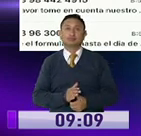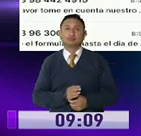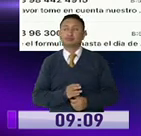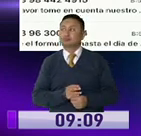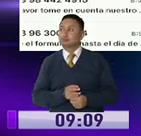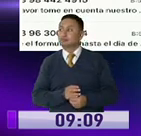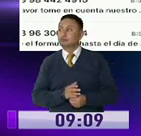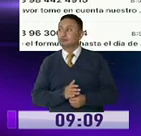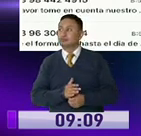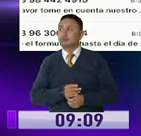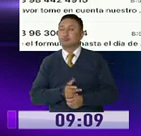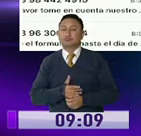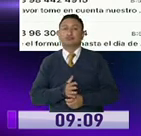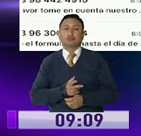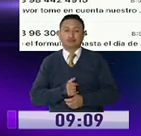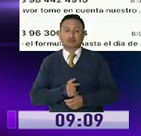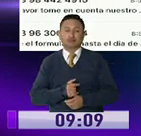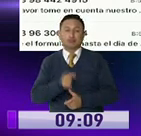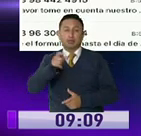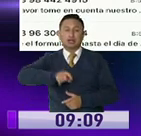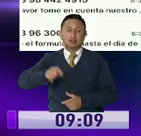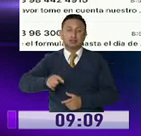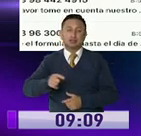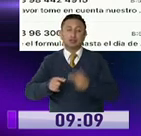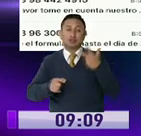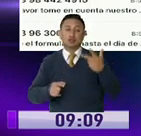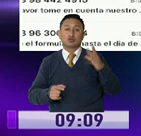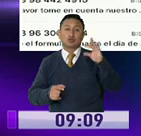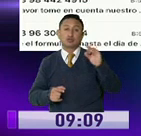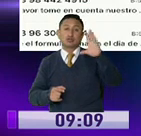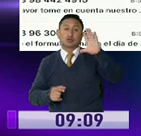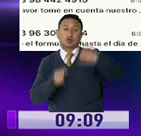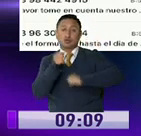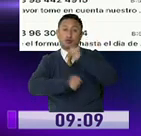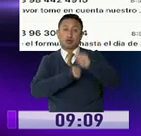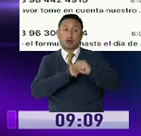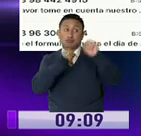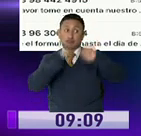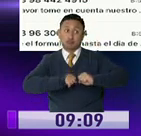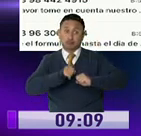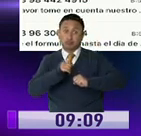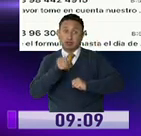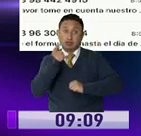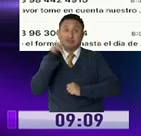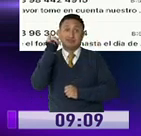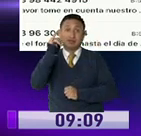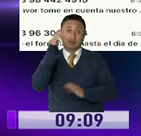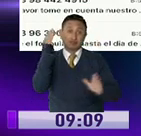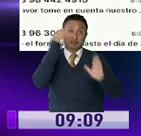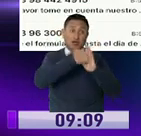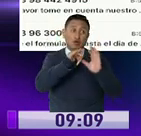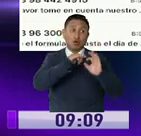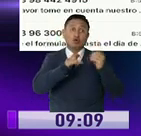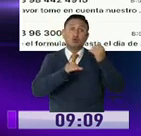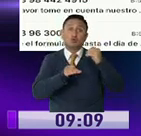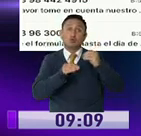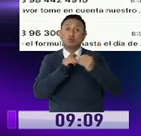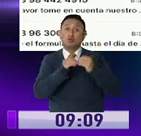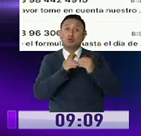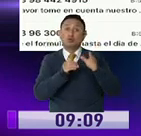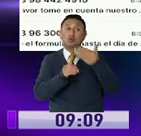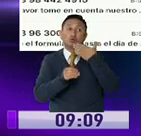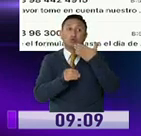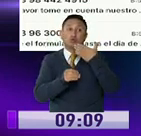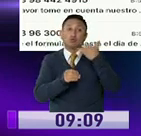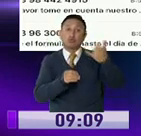dos personas mayores de 85 años y quieren salir a coger el bono. Y quiero saber si están atendiendo los fines de semana o a qué número puedo llegar para